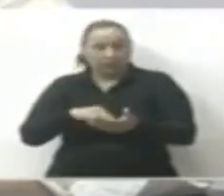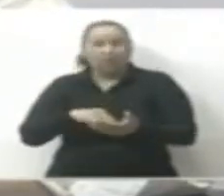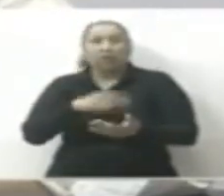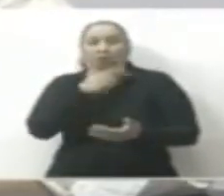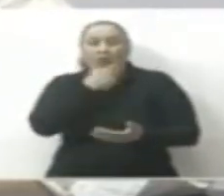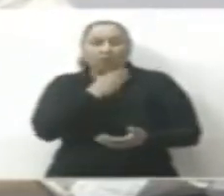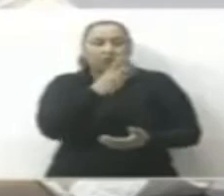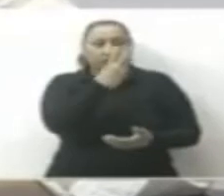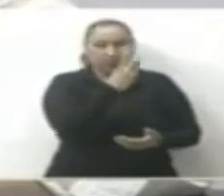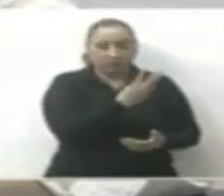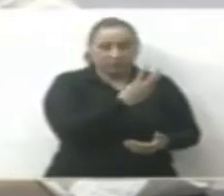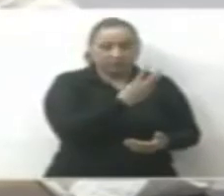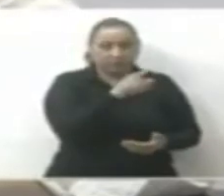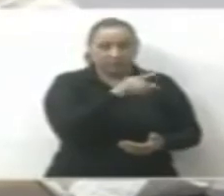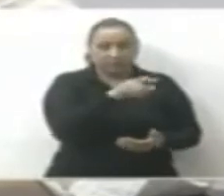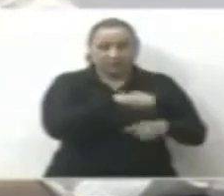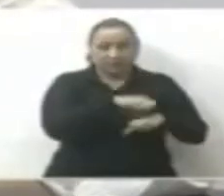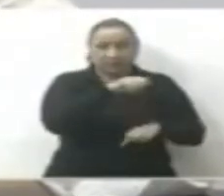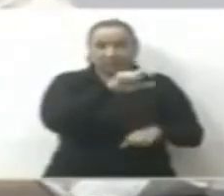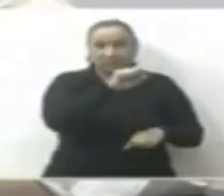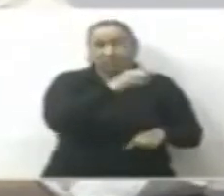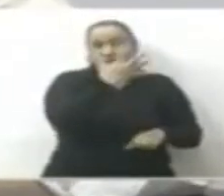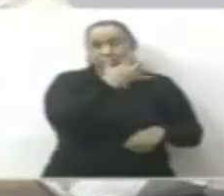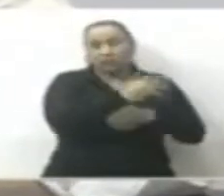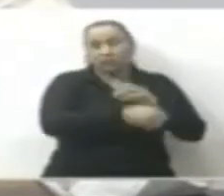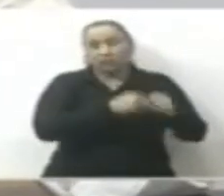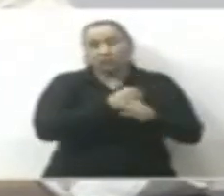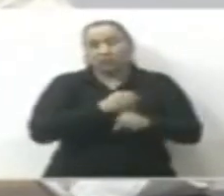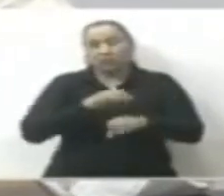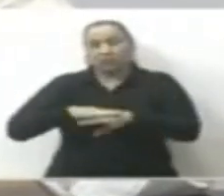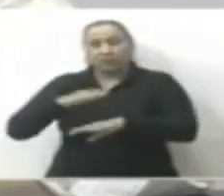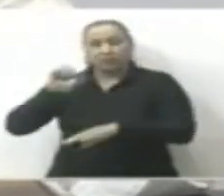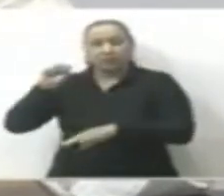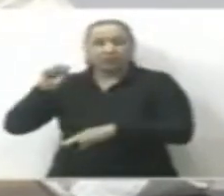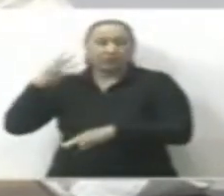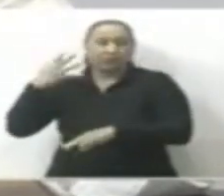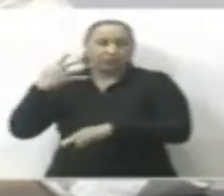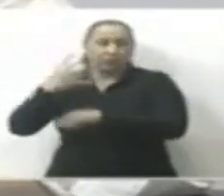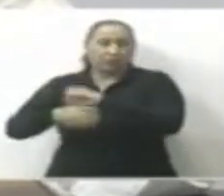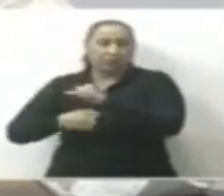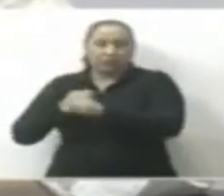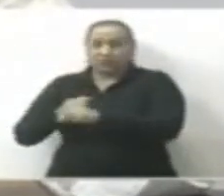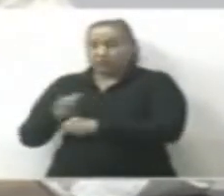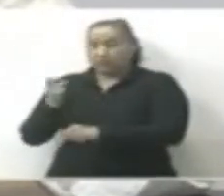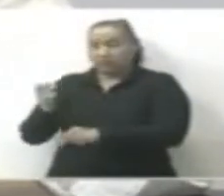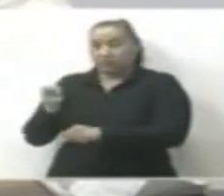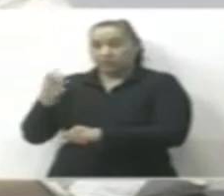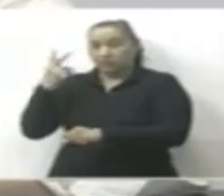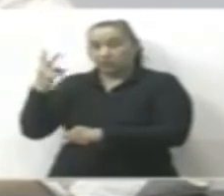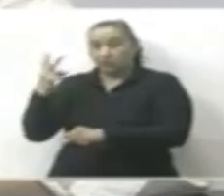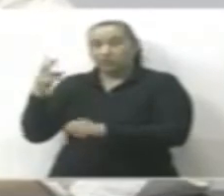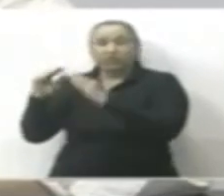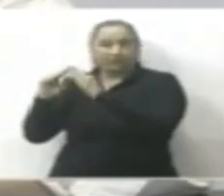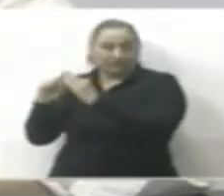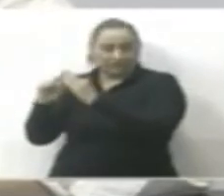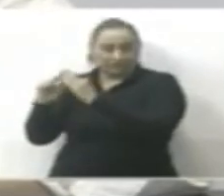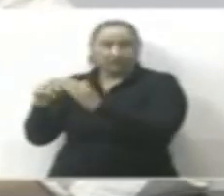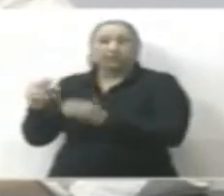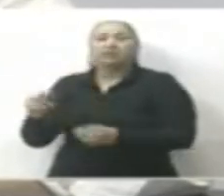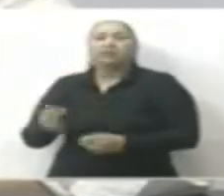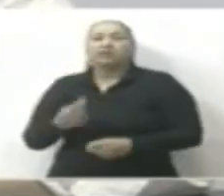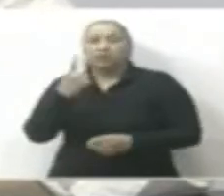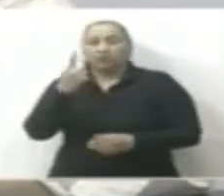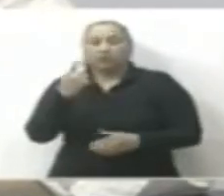fueron tres, con edades entre 25 y más de 65 años. De ellos, dos reciben atención ambulatoria